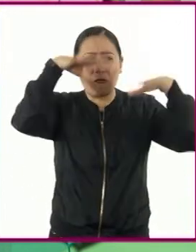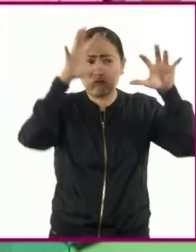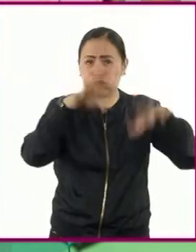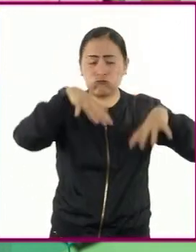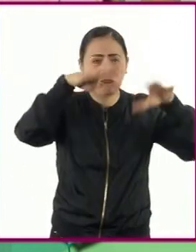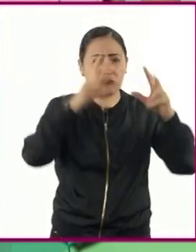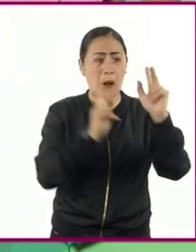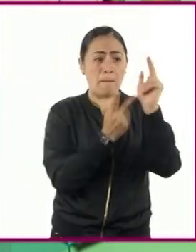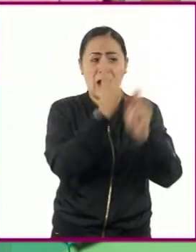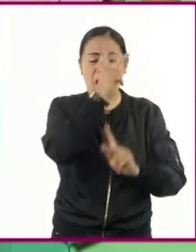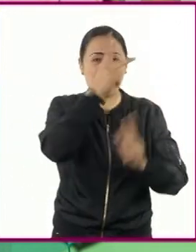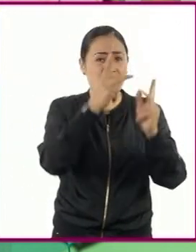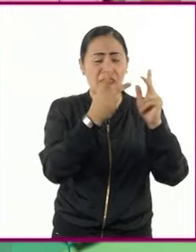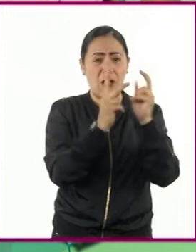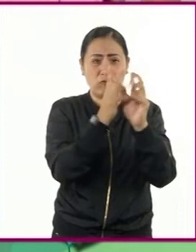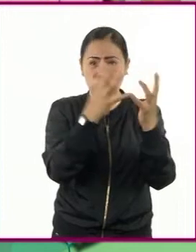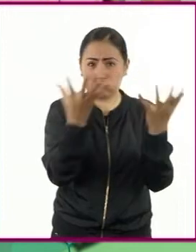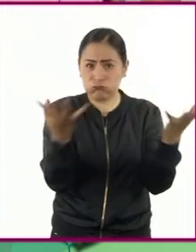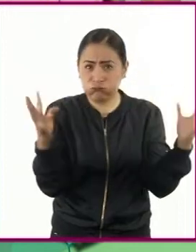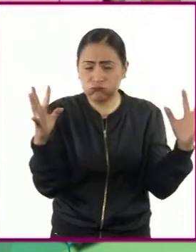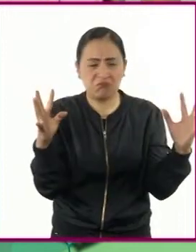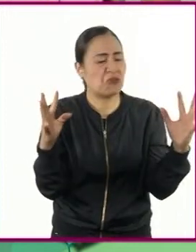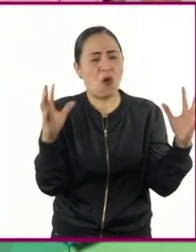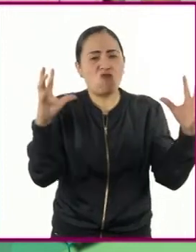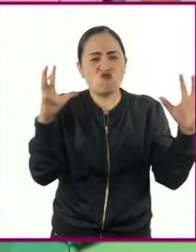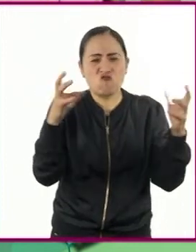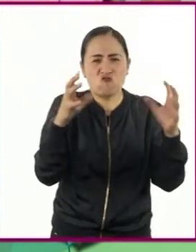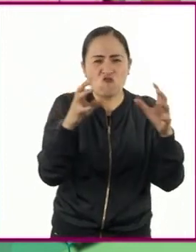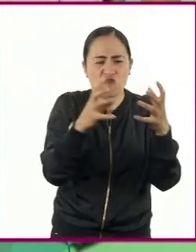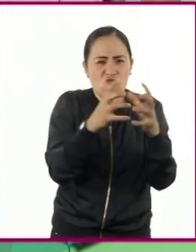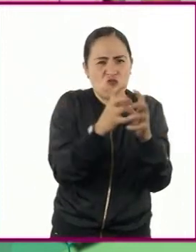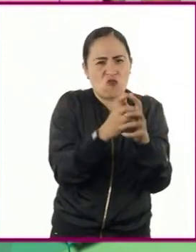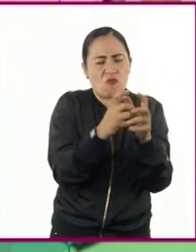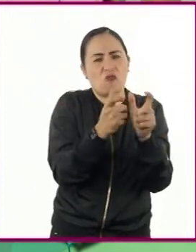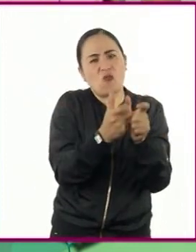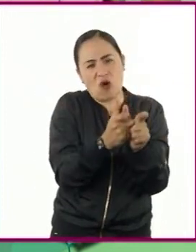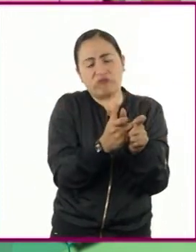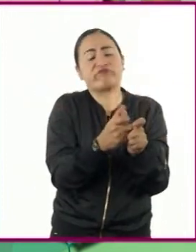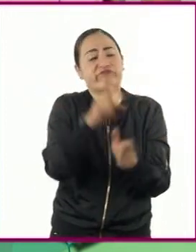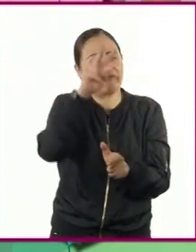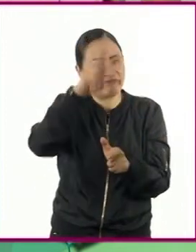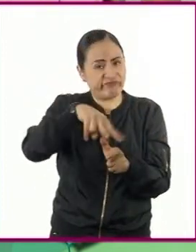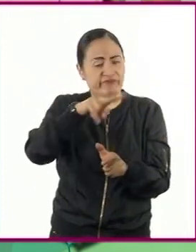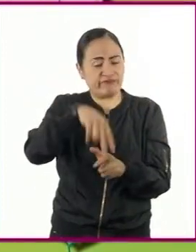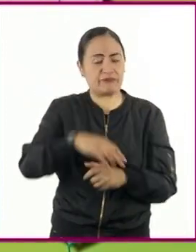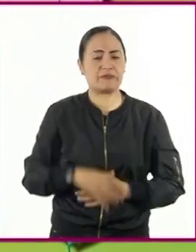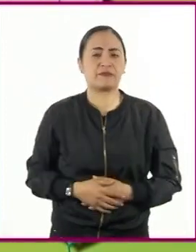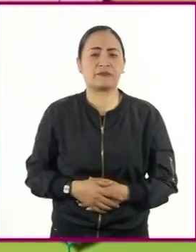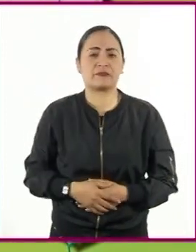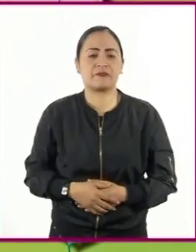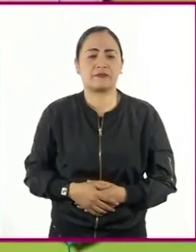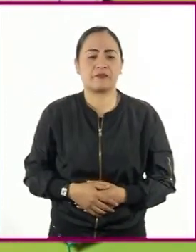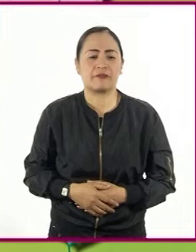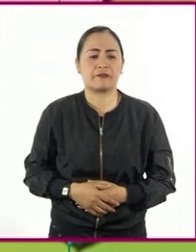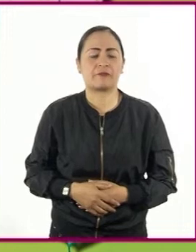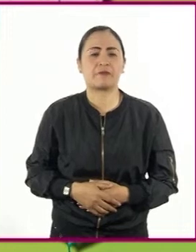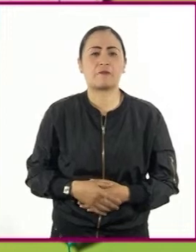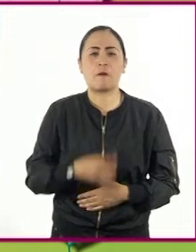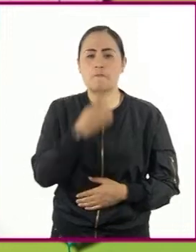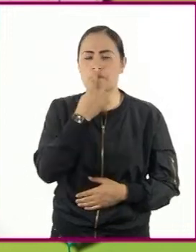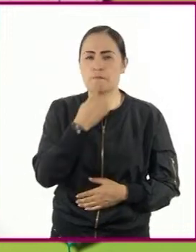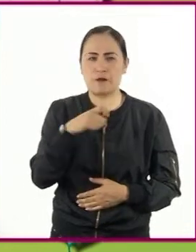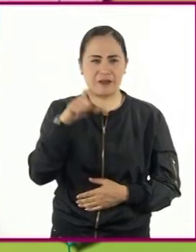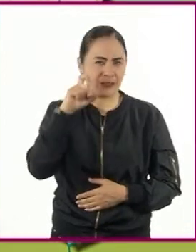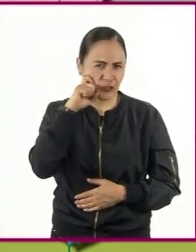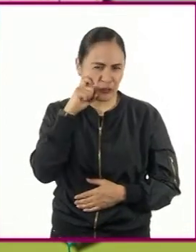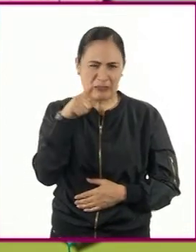fotosíntesis y con ello su producción agrícola se reduce significativamente. Al jitomate, que también es un